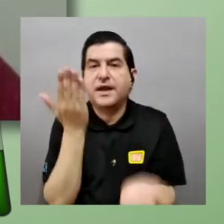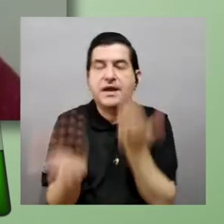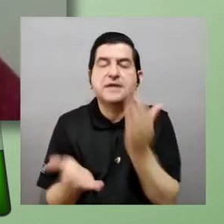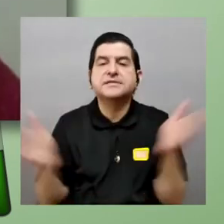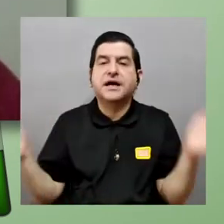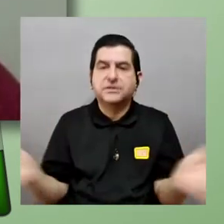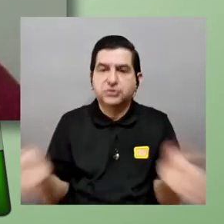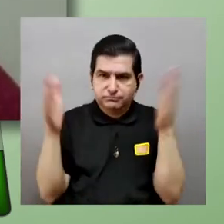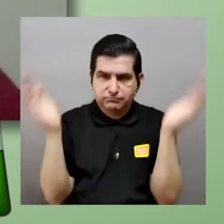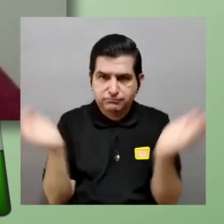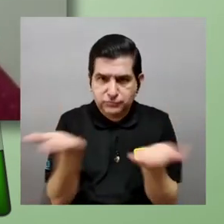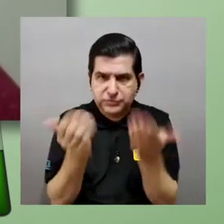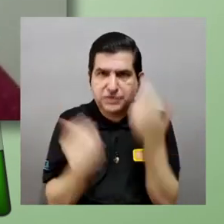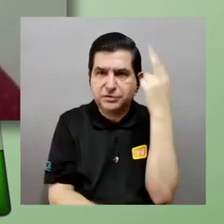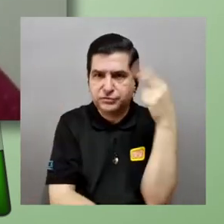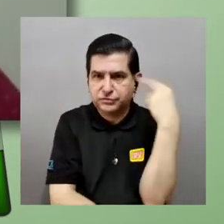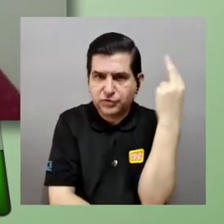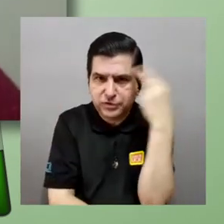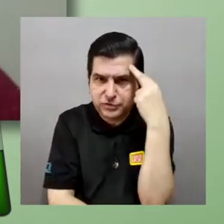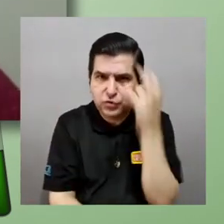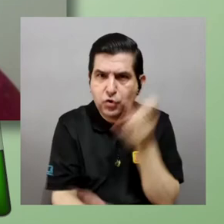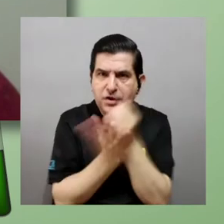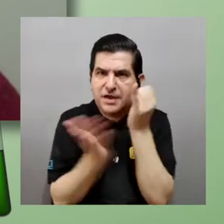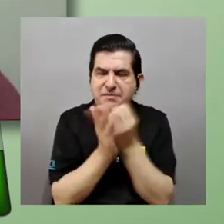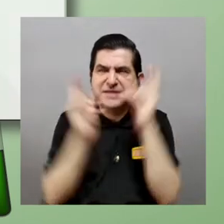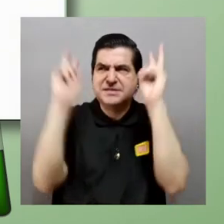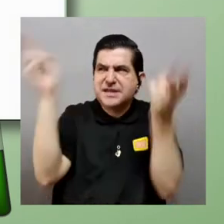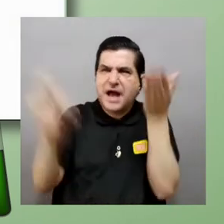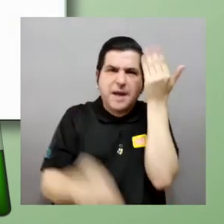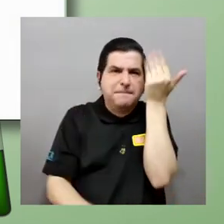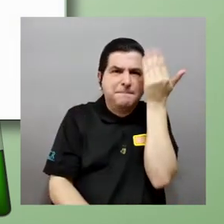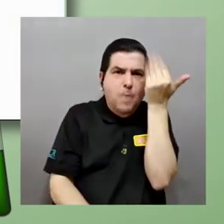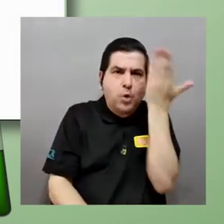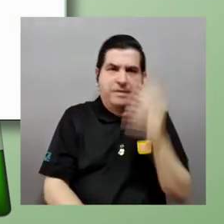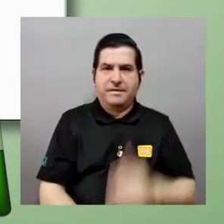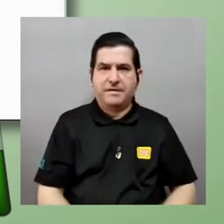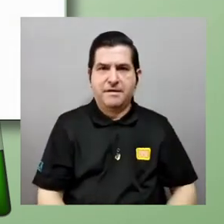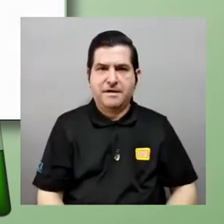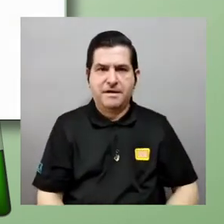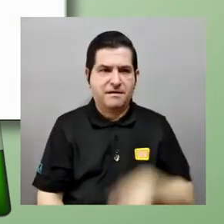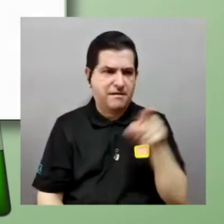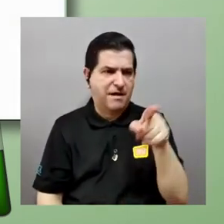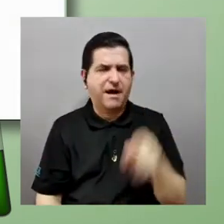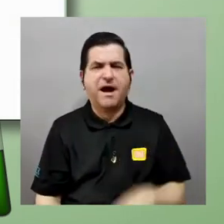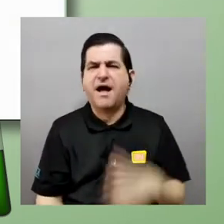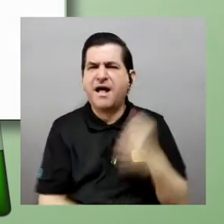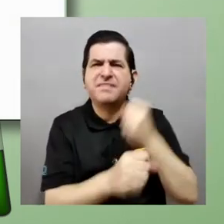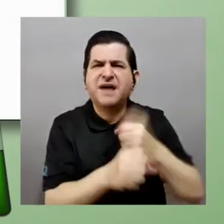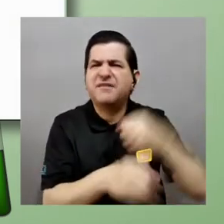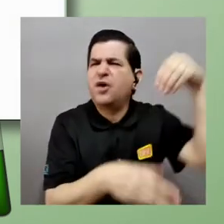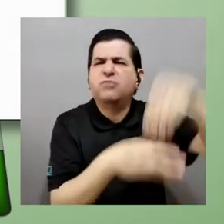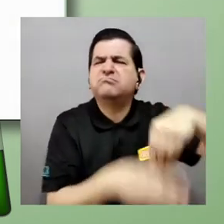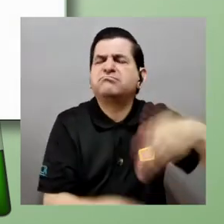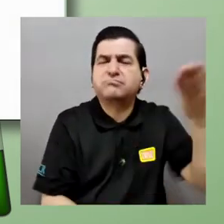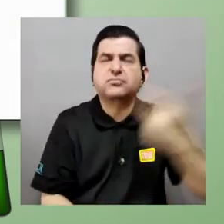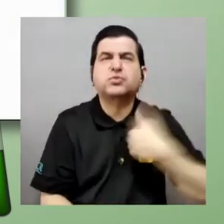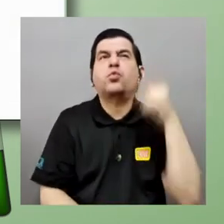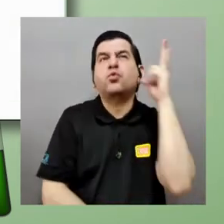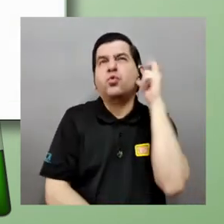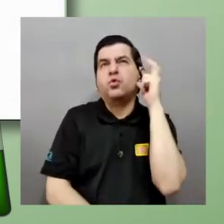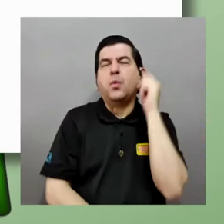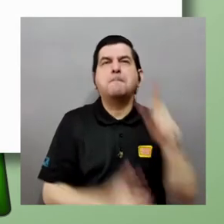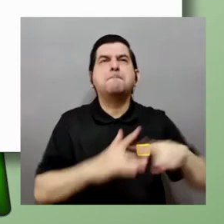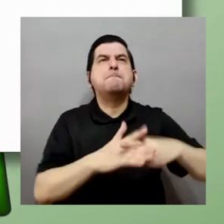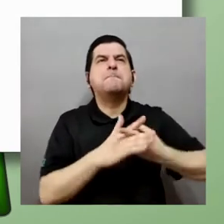tal vez para motivarles de por qué investigar un tema como este y qué qué es lo que lleva este trabajo ¿Verdad?